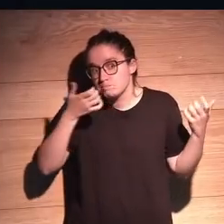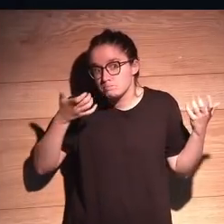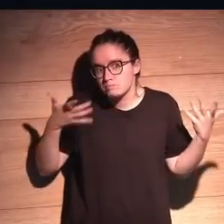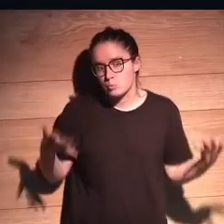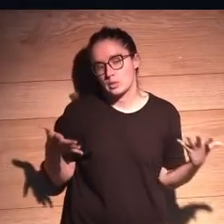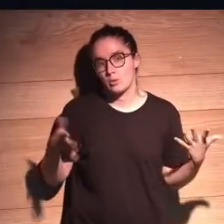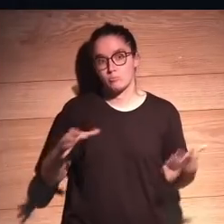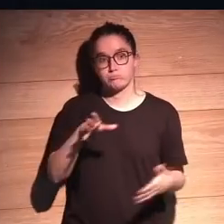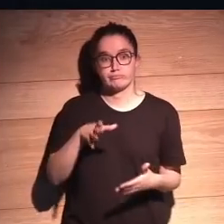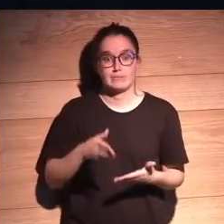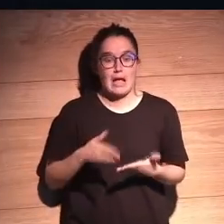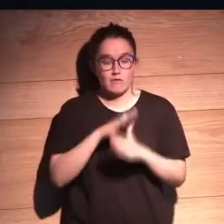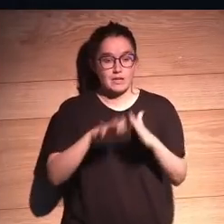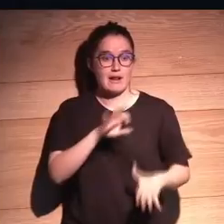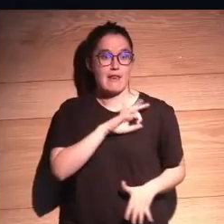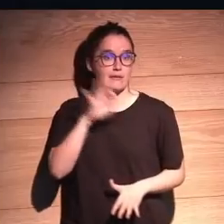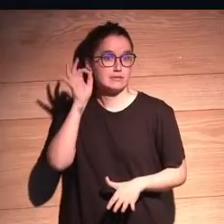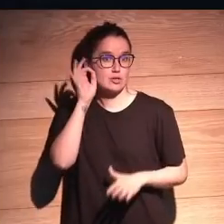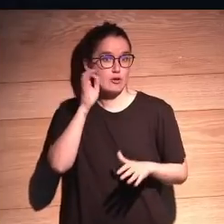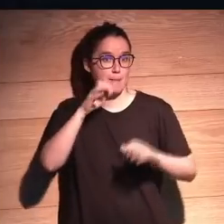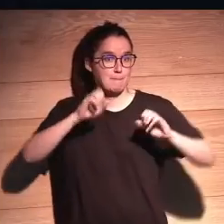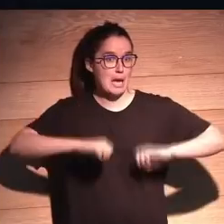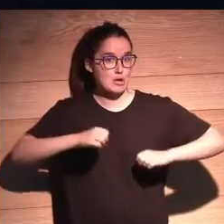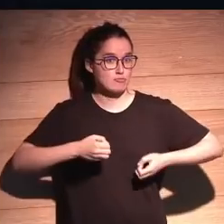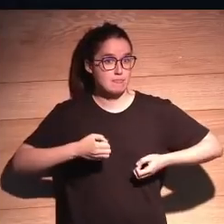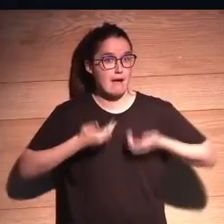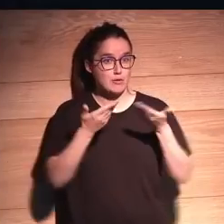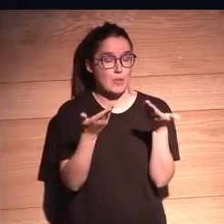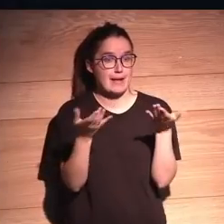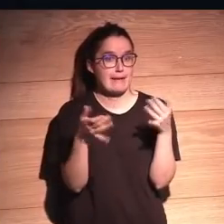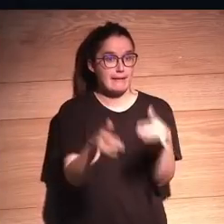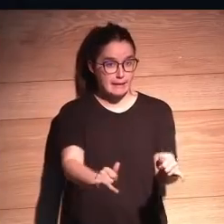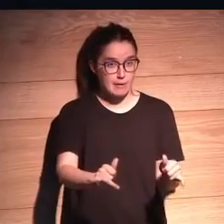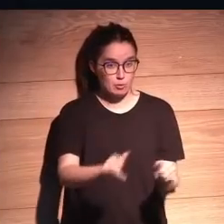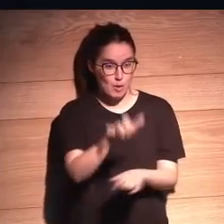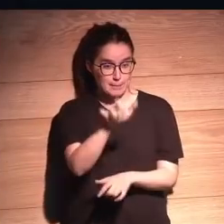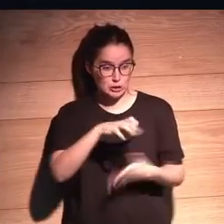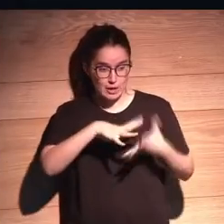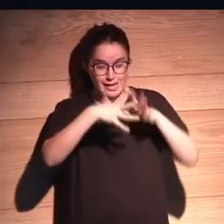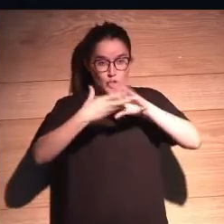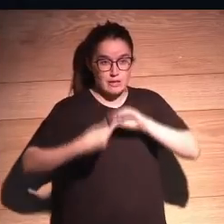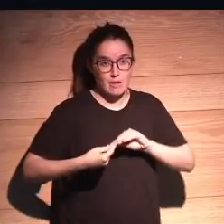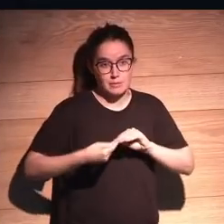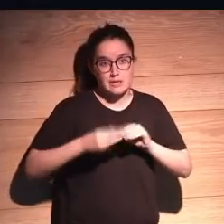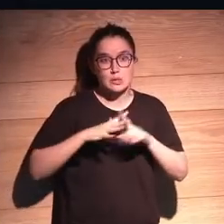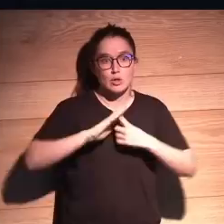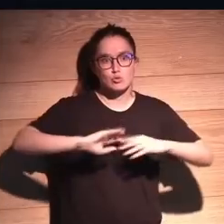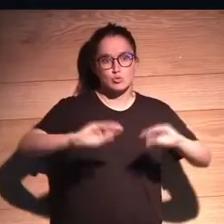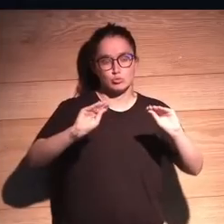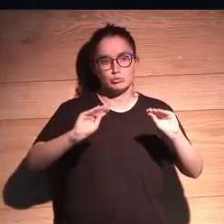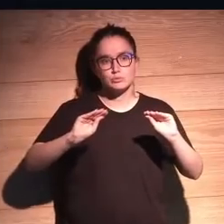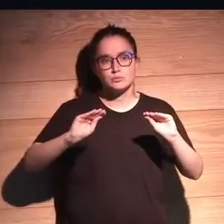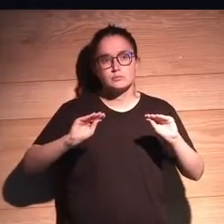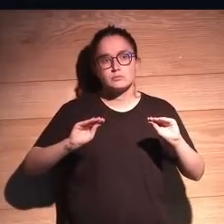pobre favor le hacemos a la señora mayor si va a ser acompañada con alguien que no se adapta a lo que es ella. Luego,